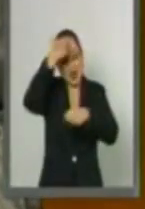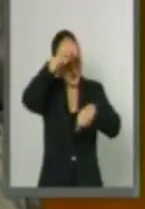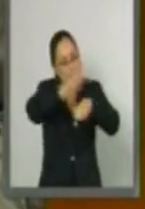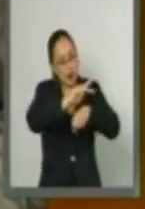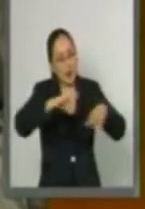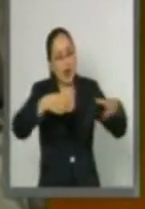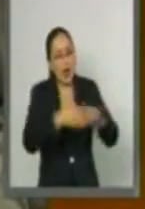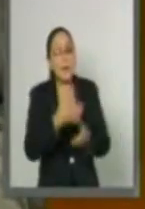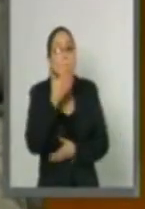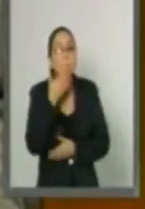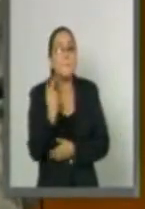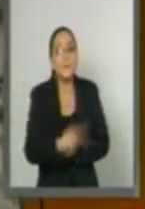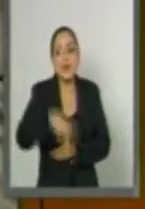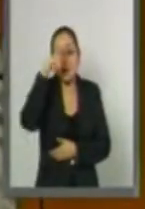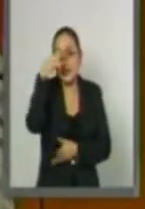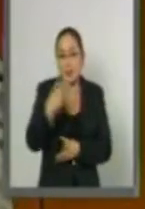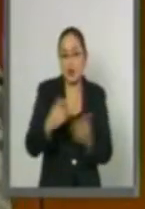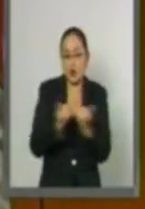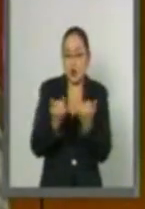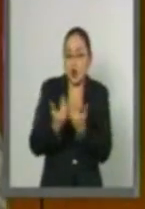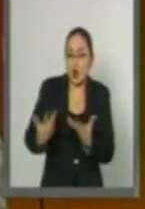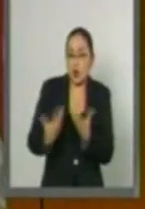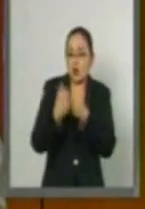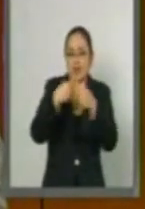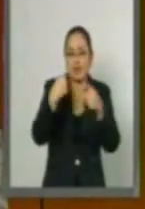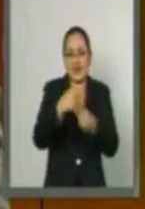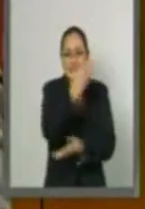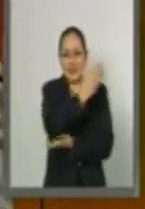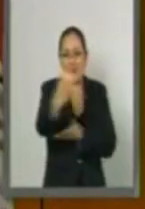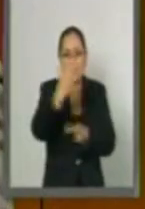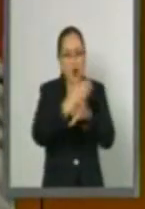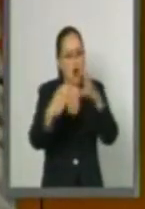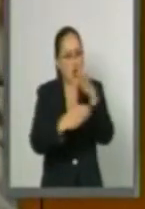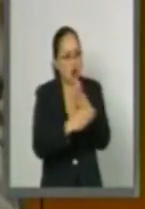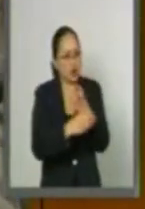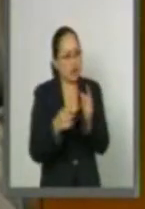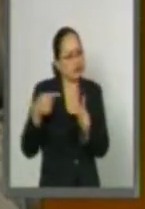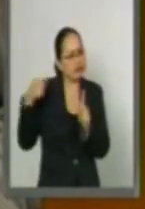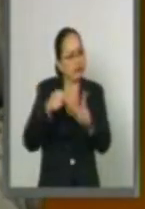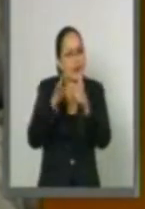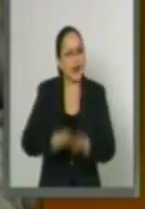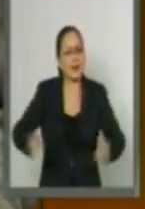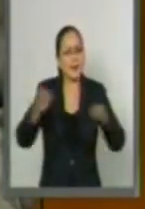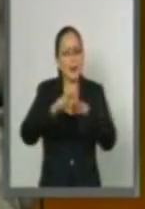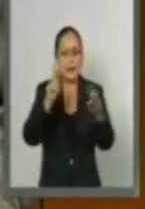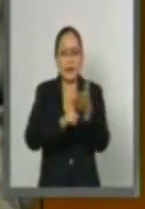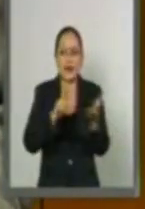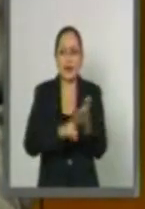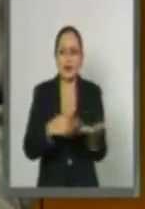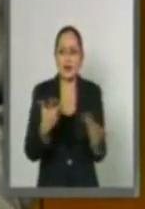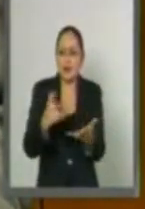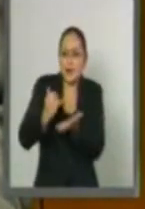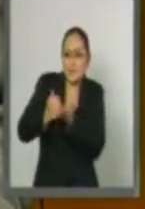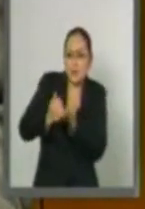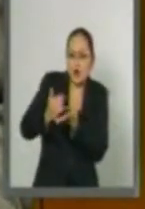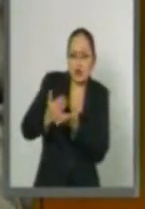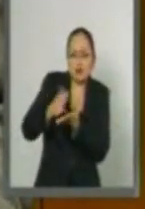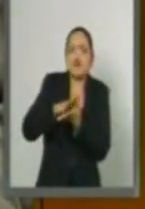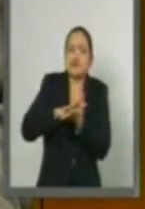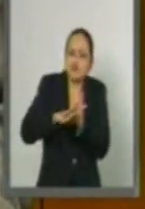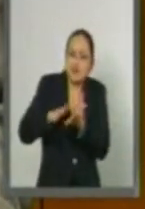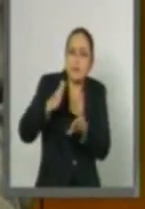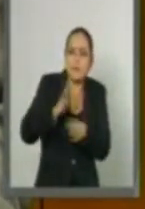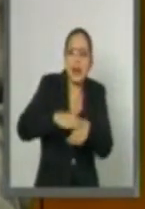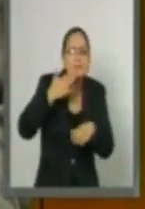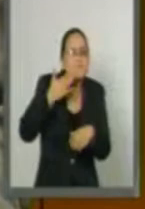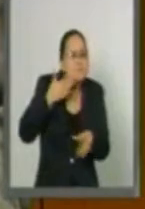mexicana, junto con otros productos agropecuarios, tienen un trato favorable con un arancel preferencial, siendo